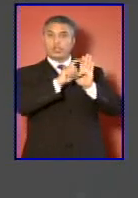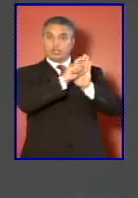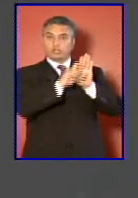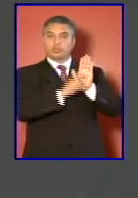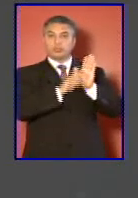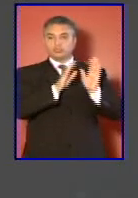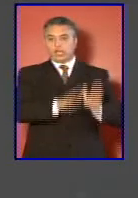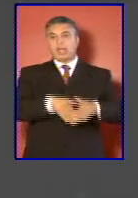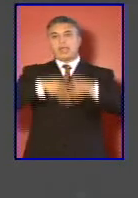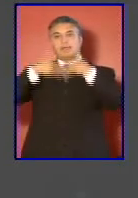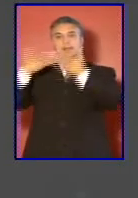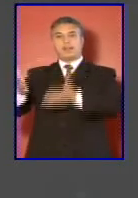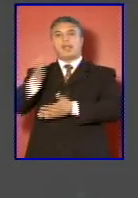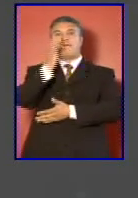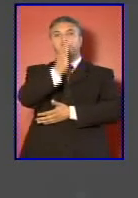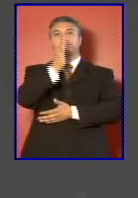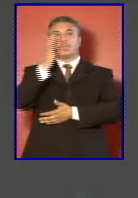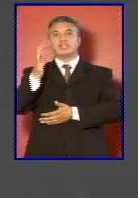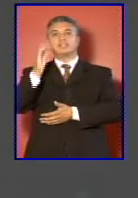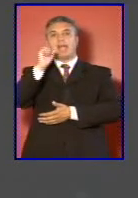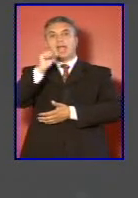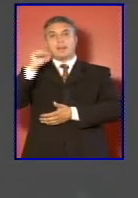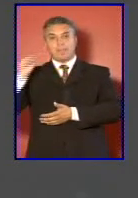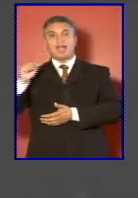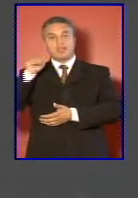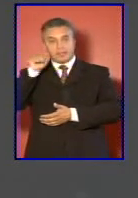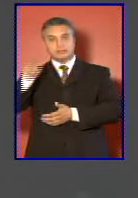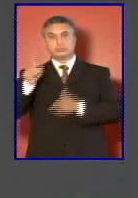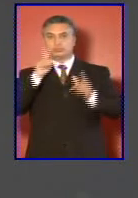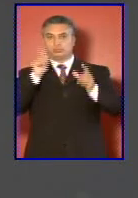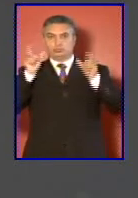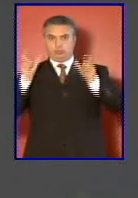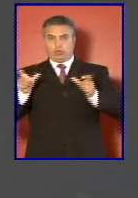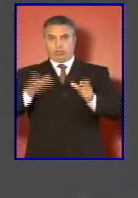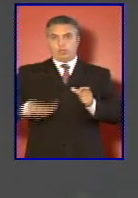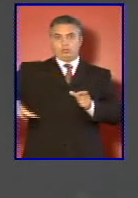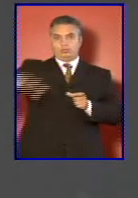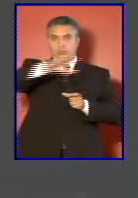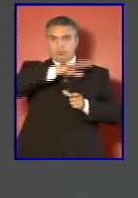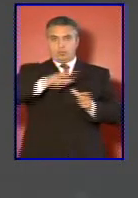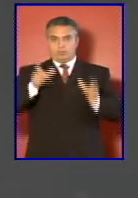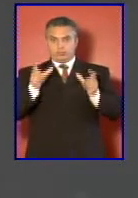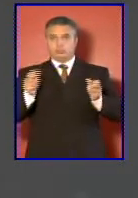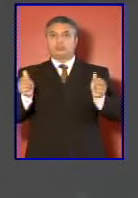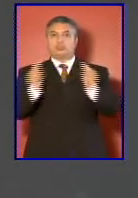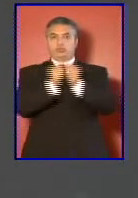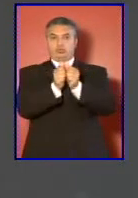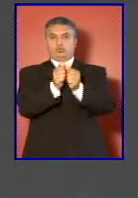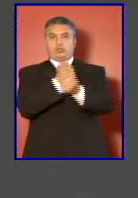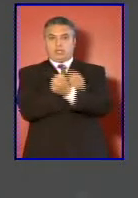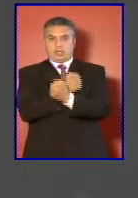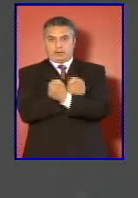entrega a las Fuerzas Armadas la custodia del orden público en conjunto con Carabineros